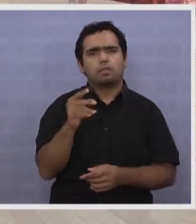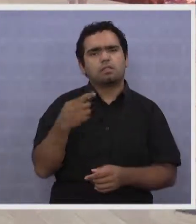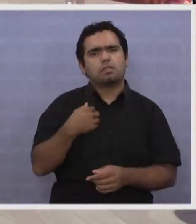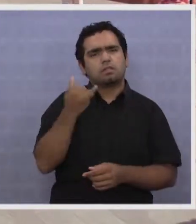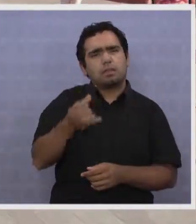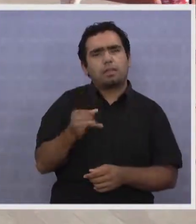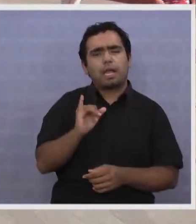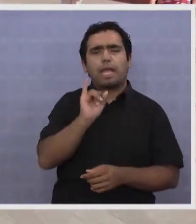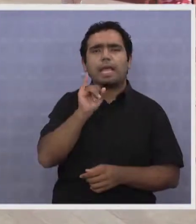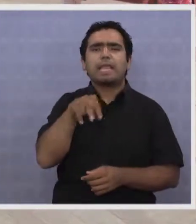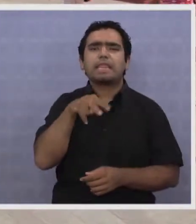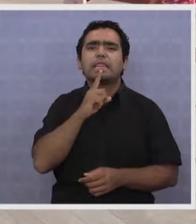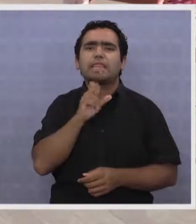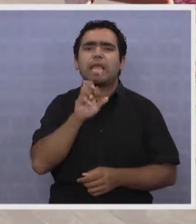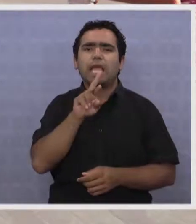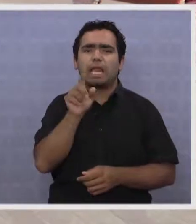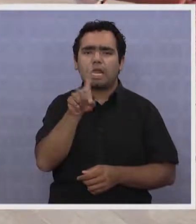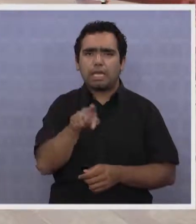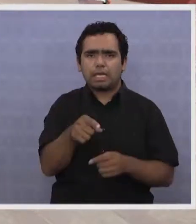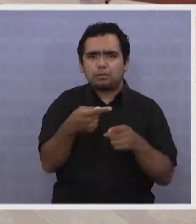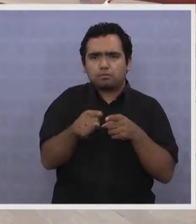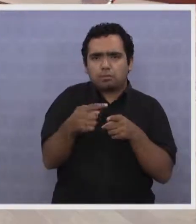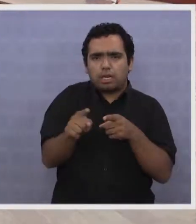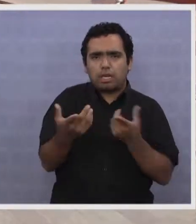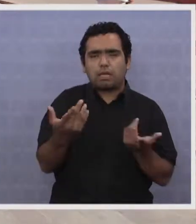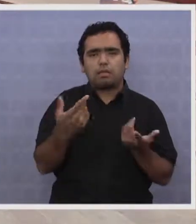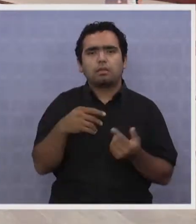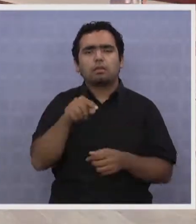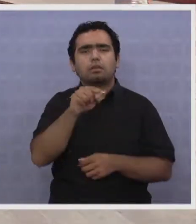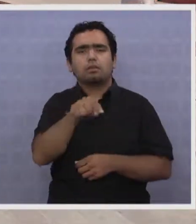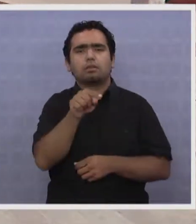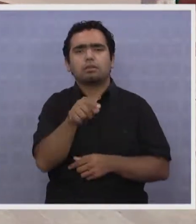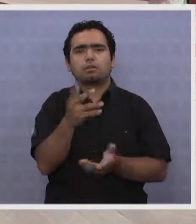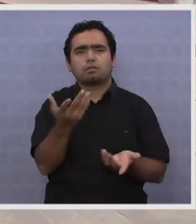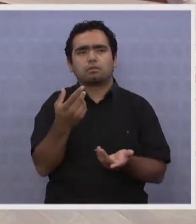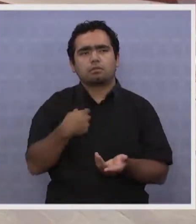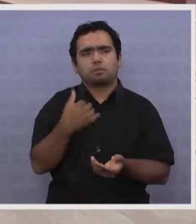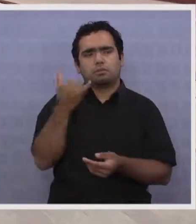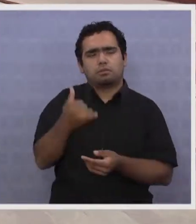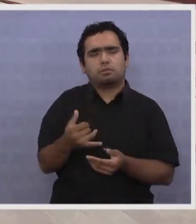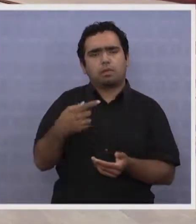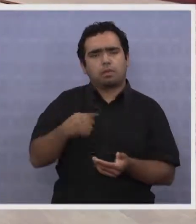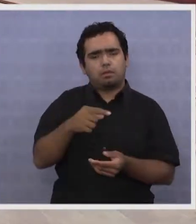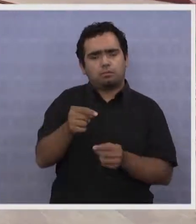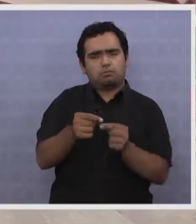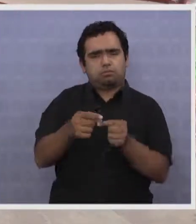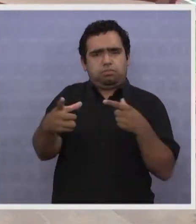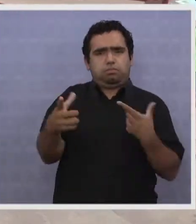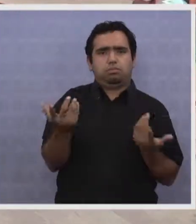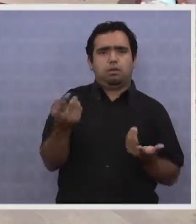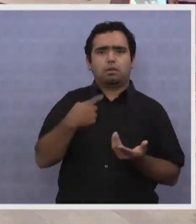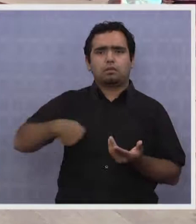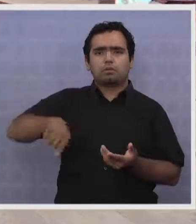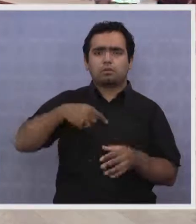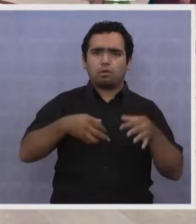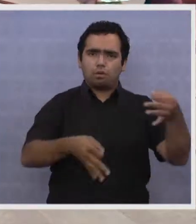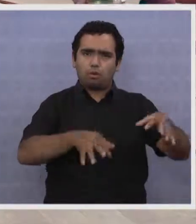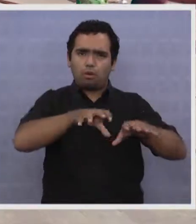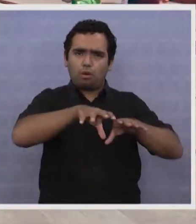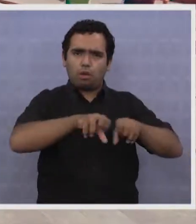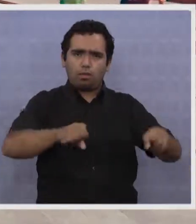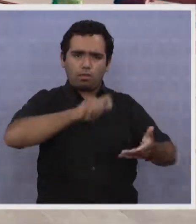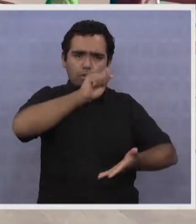de intereses, la verdad que sobresalen de lo que uno, cuando firma un contrato,